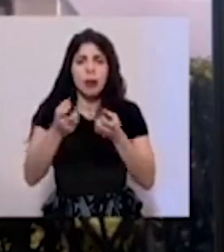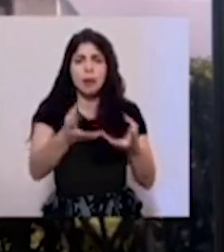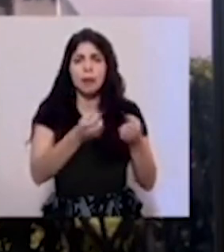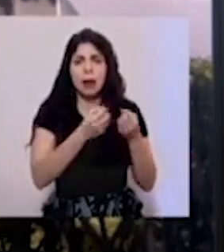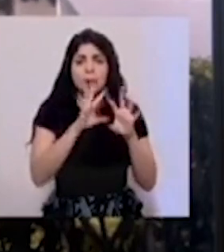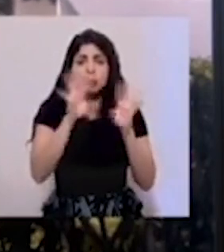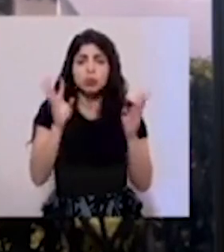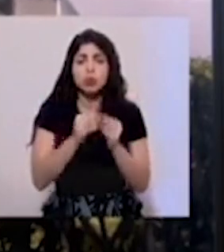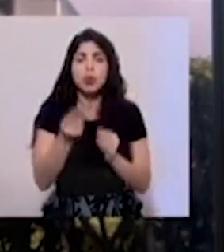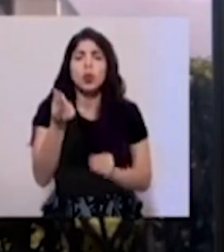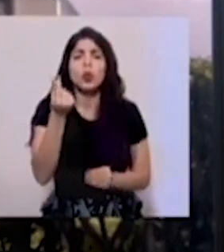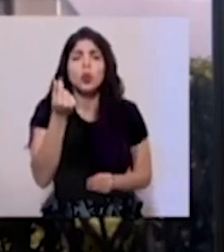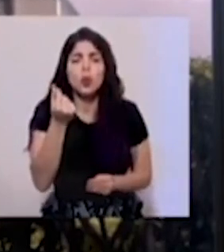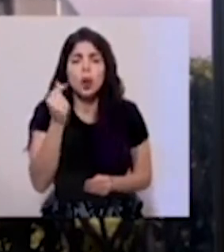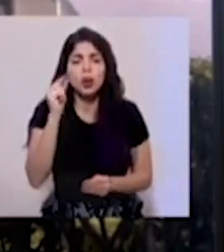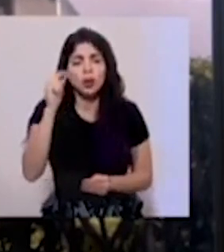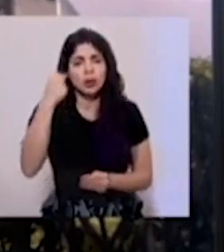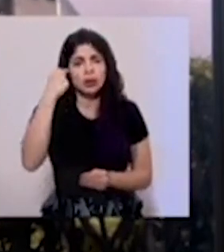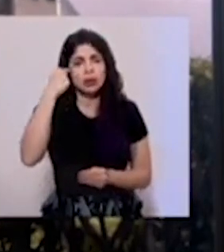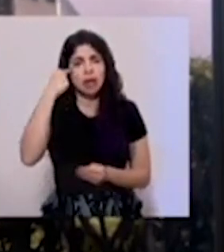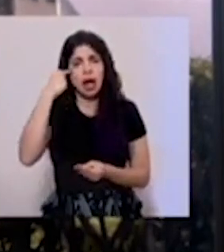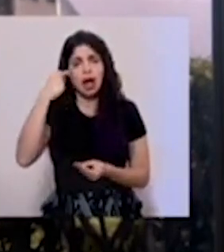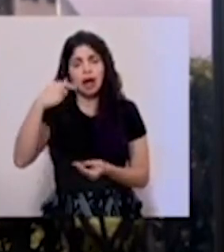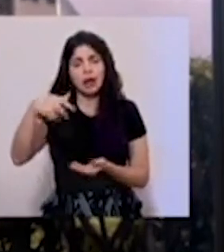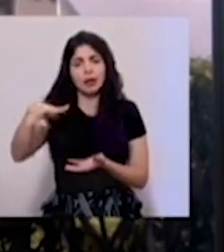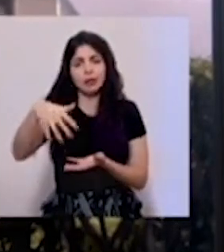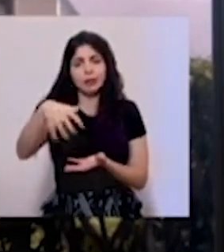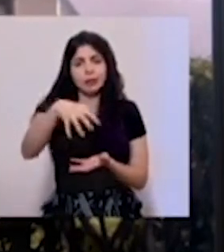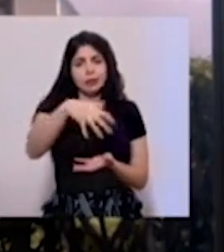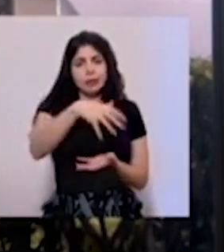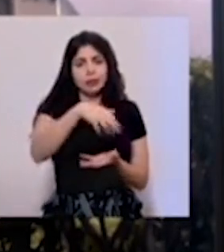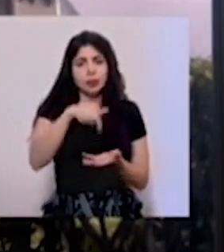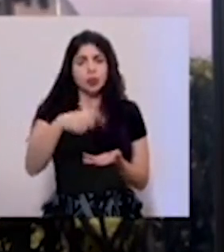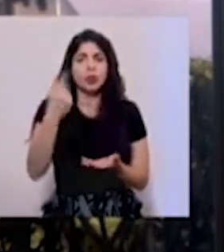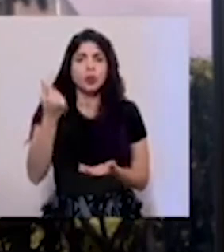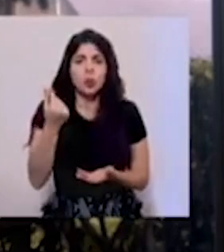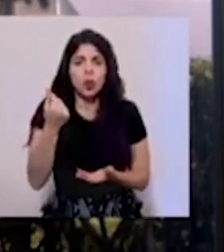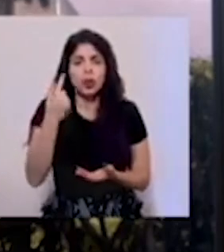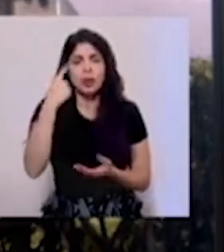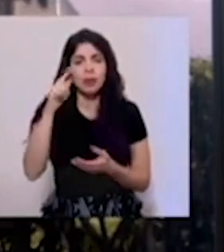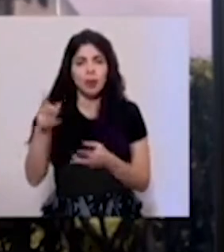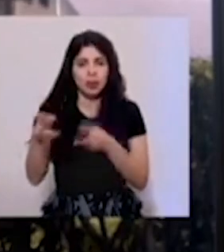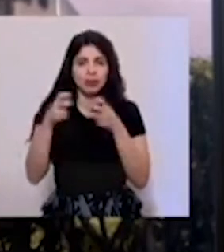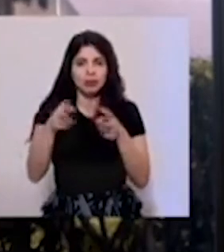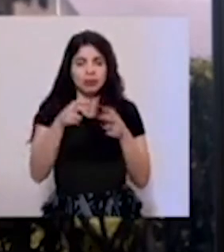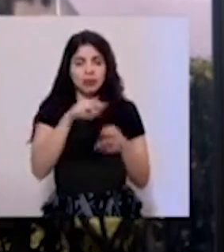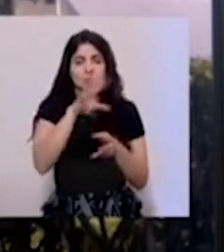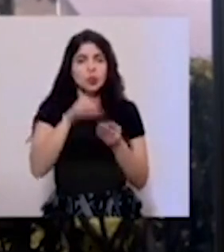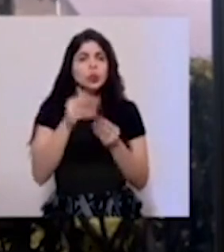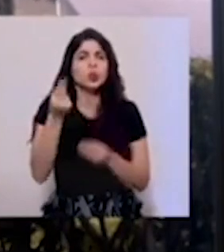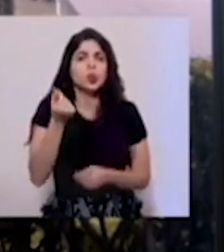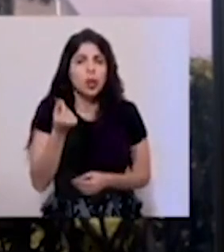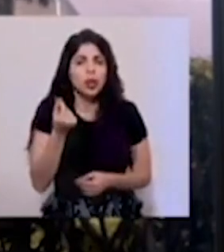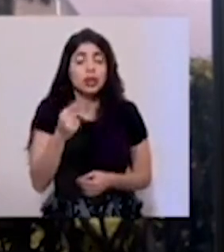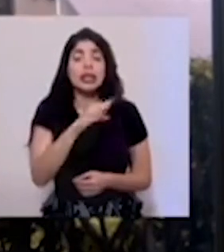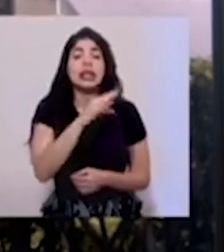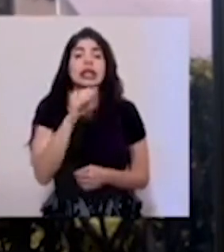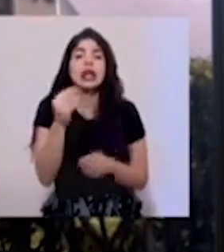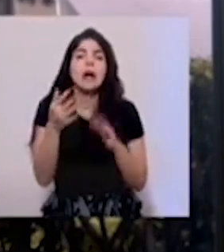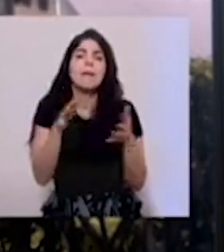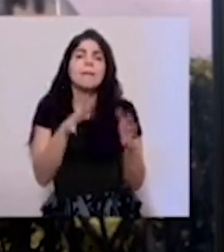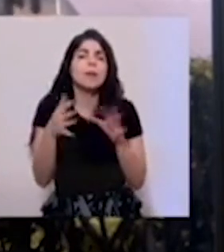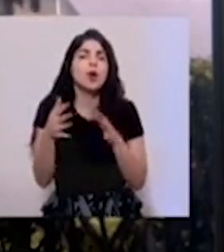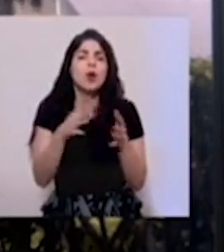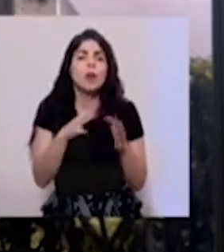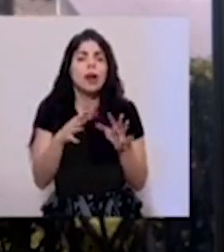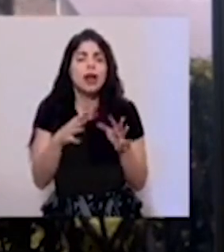monto ha recuperado el Estado por esos decomisos, por esas confiscaciones. ¿Y cuál es el promedio